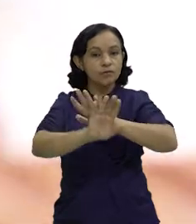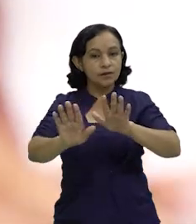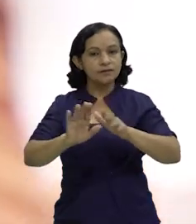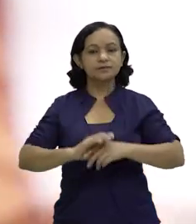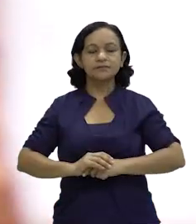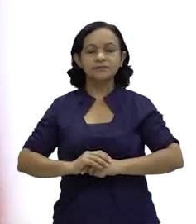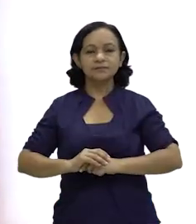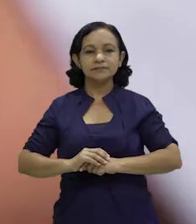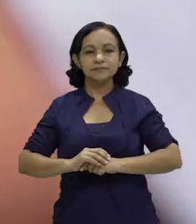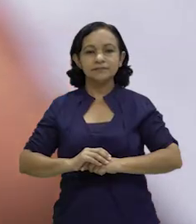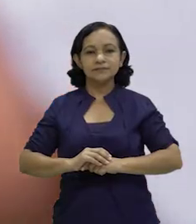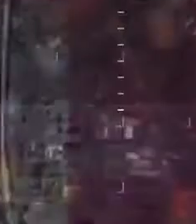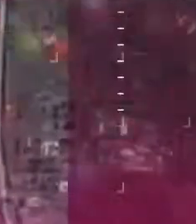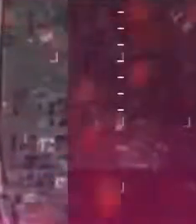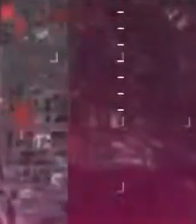terminaste.